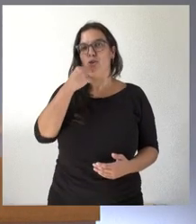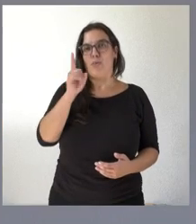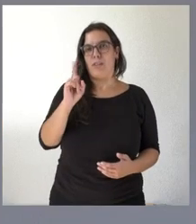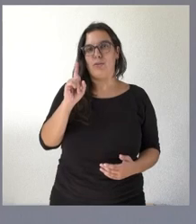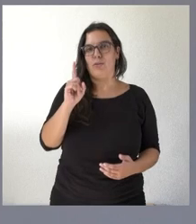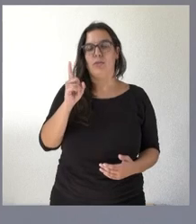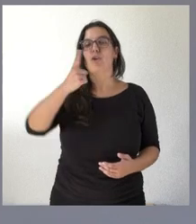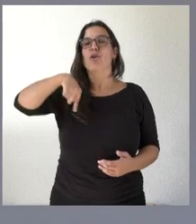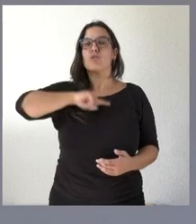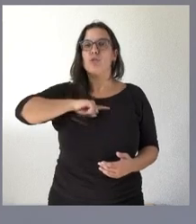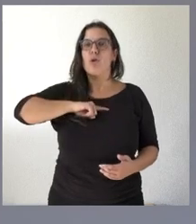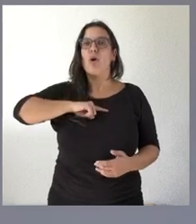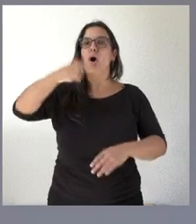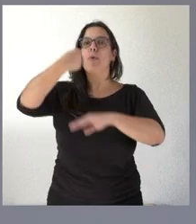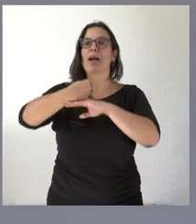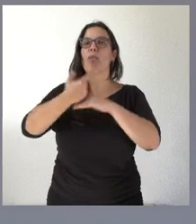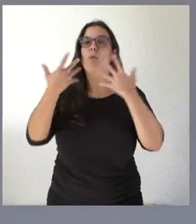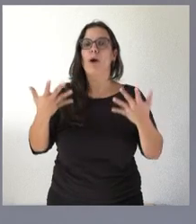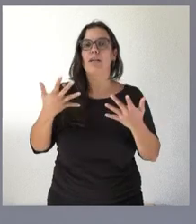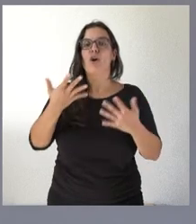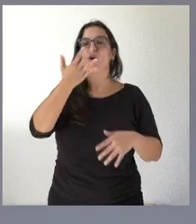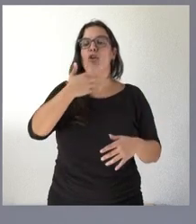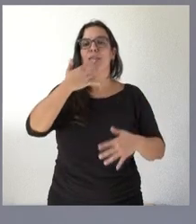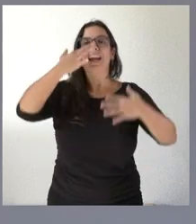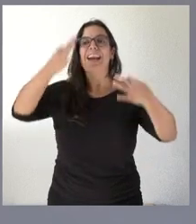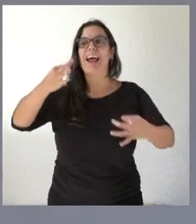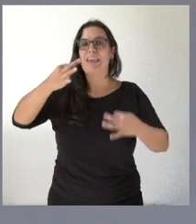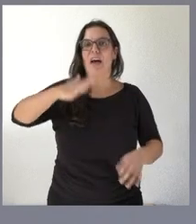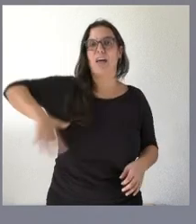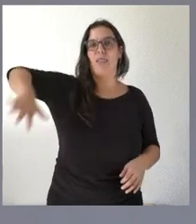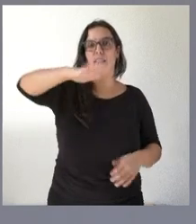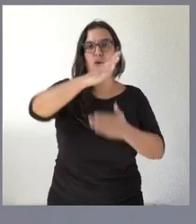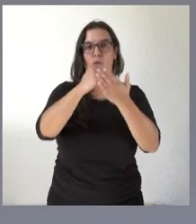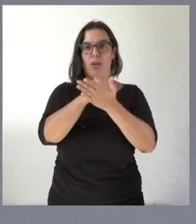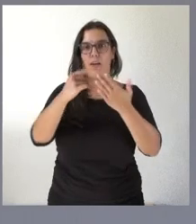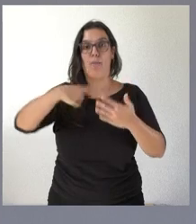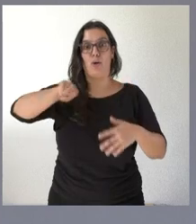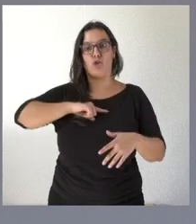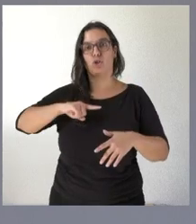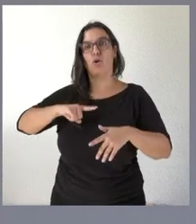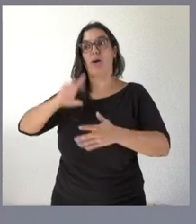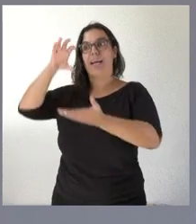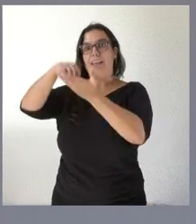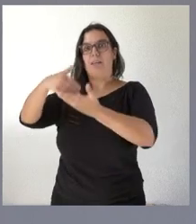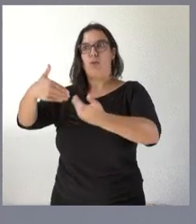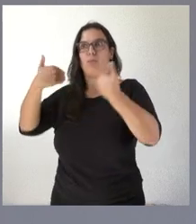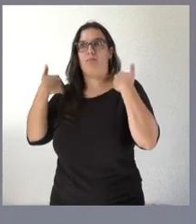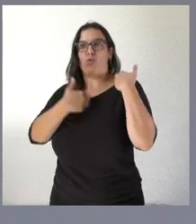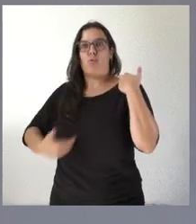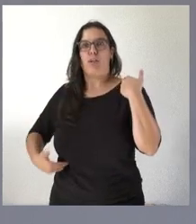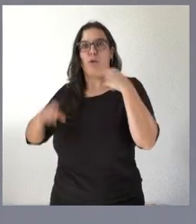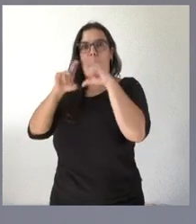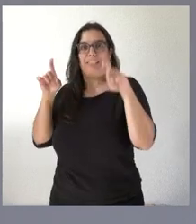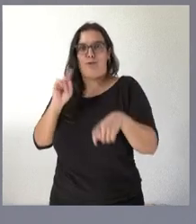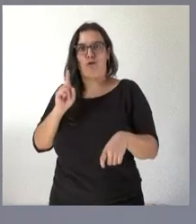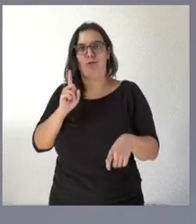nuestra obligación siempre es tener conocimiento de la realidad de nuestra comunidad autónoma pero no somos promotores de ese tipo de instalaciones dicho de otra manera nosotros